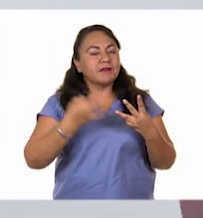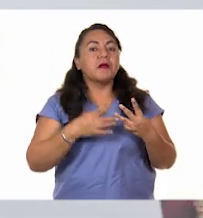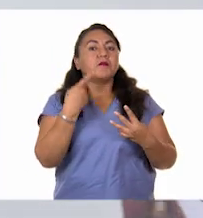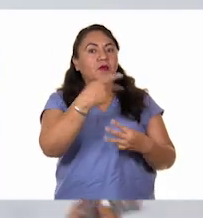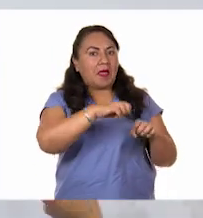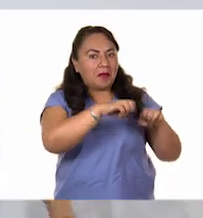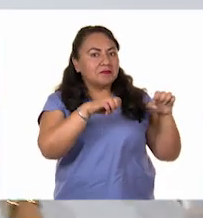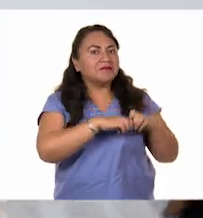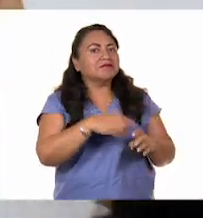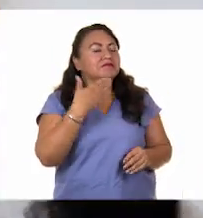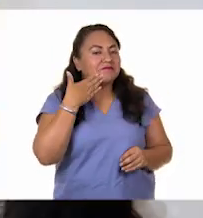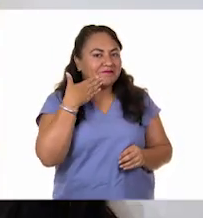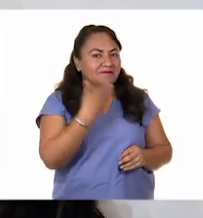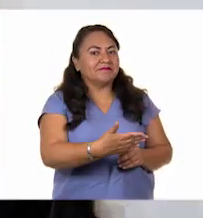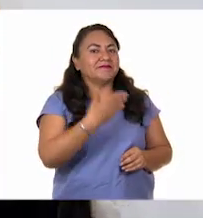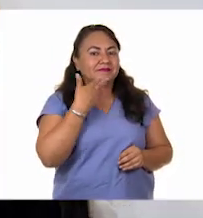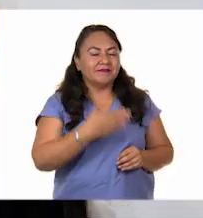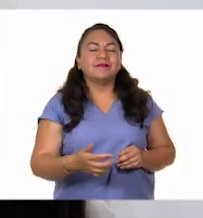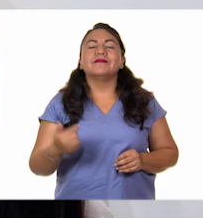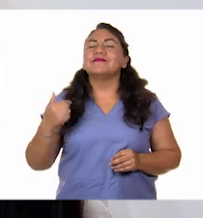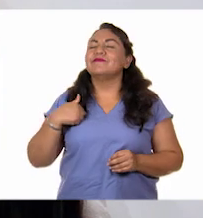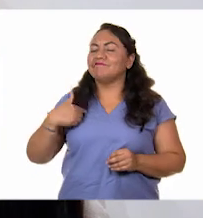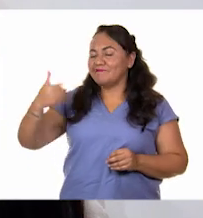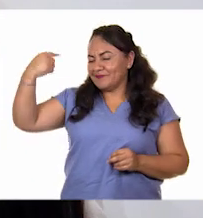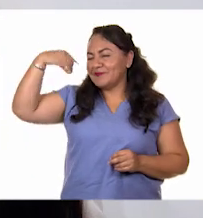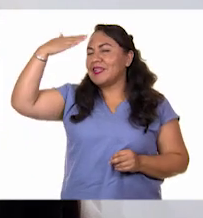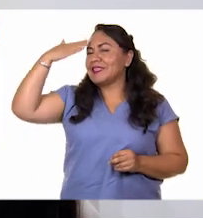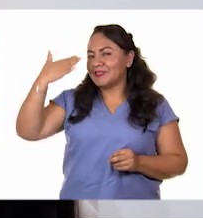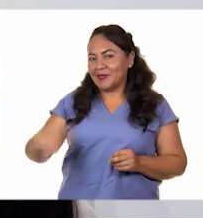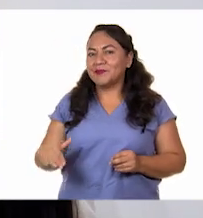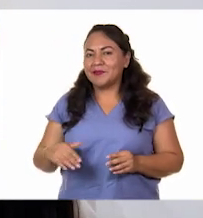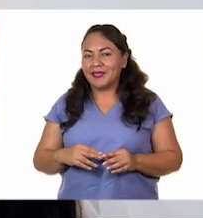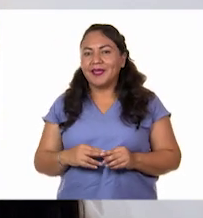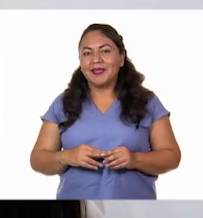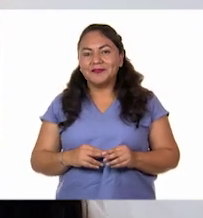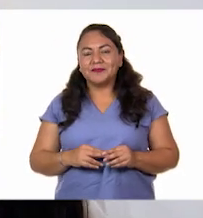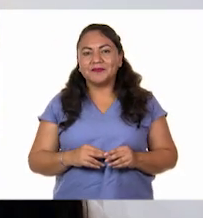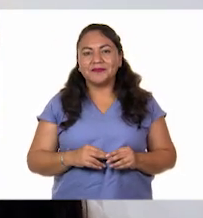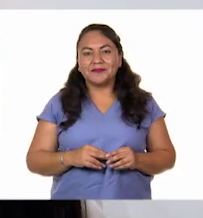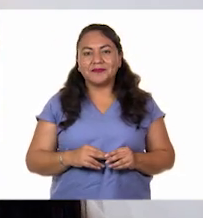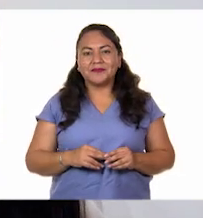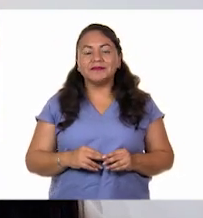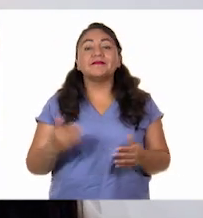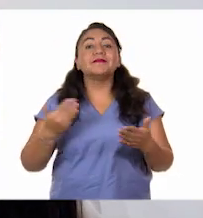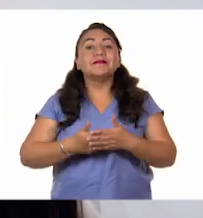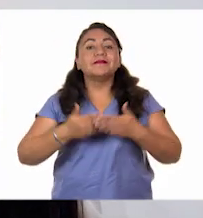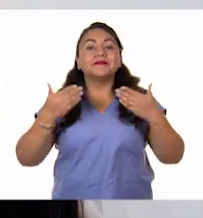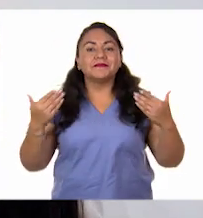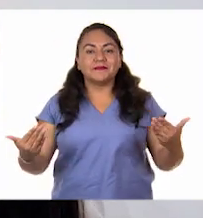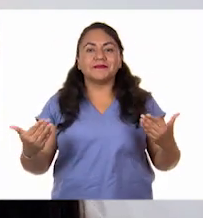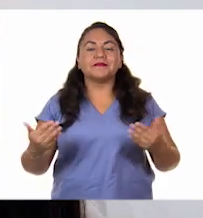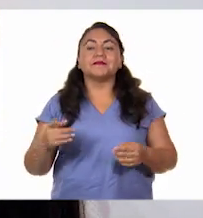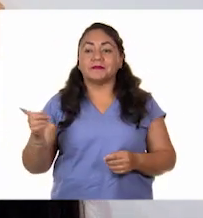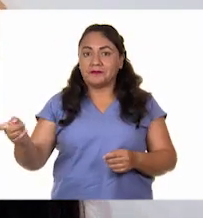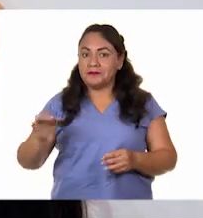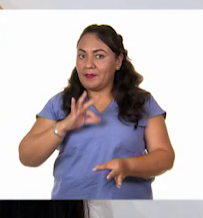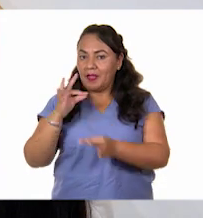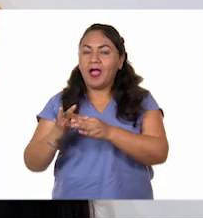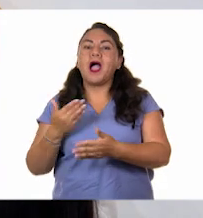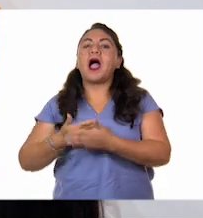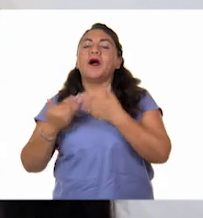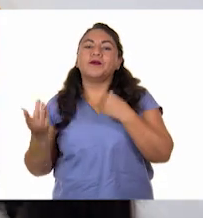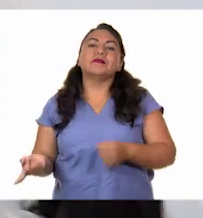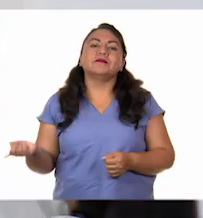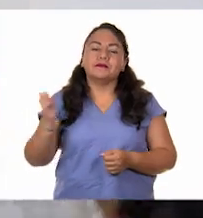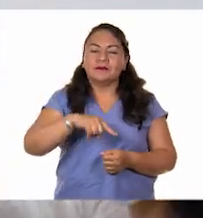muy bien, ¿eh? Tu equipo va muy bien, Lari. Yo lo sabía, profe. Ahora, pues aquí viene el equipo, mi equipo, el